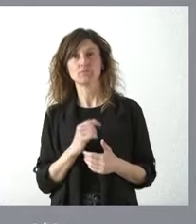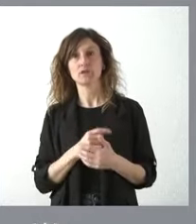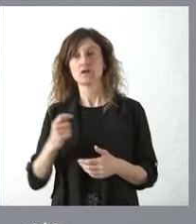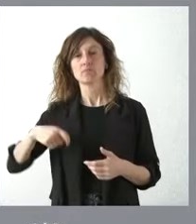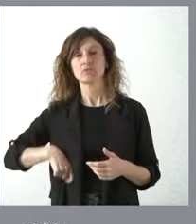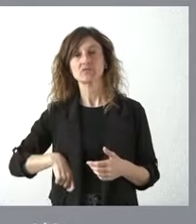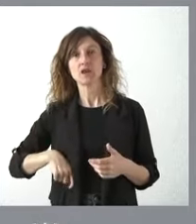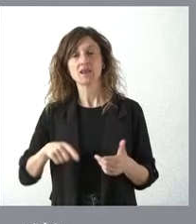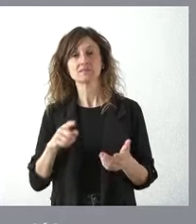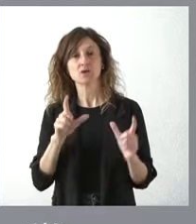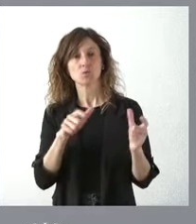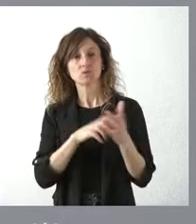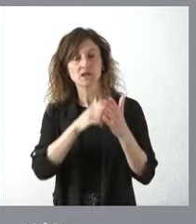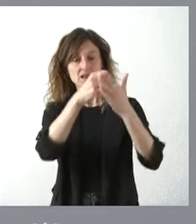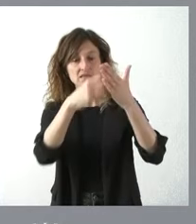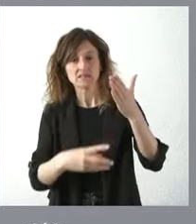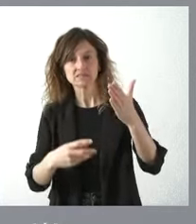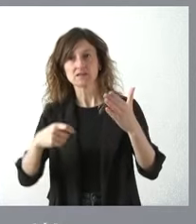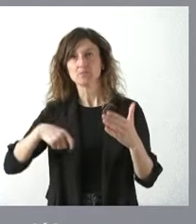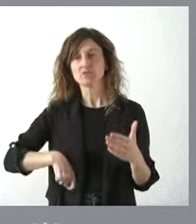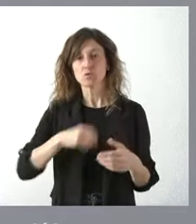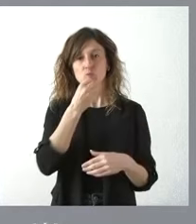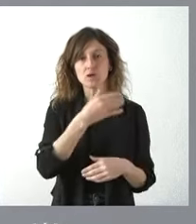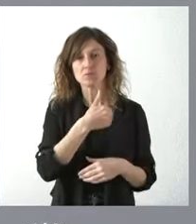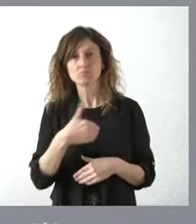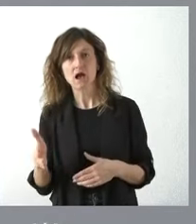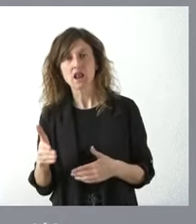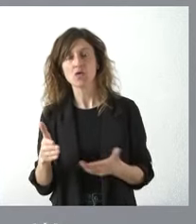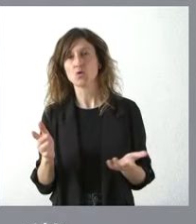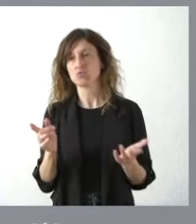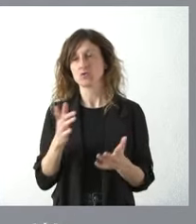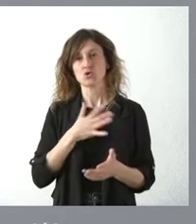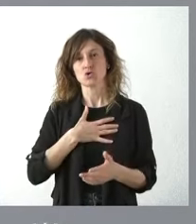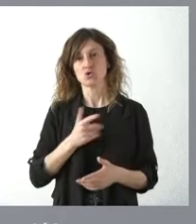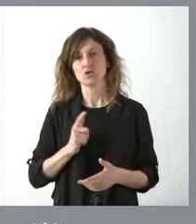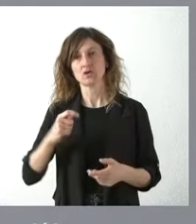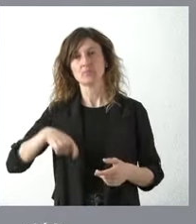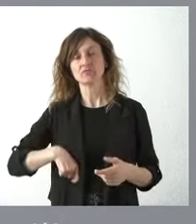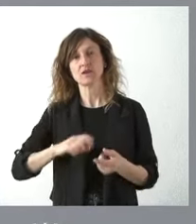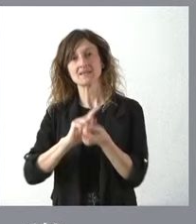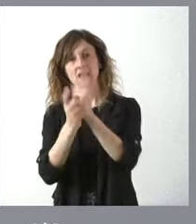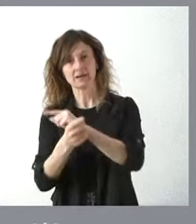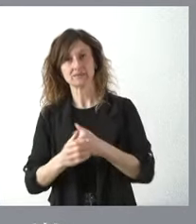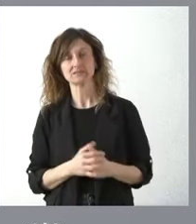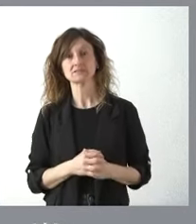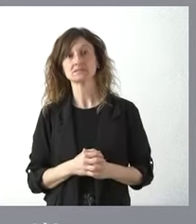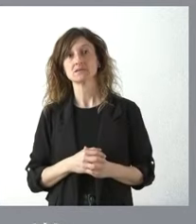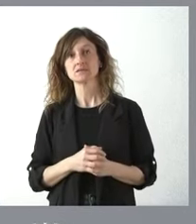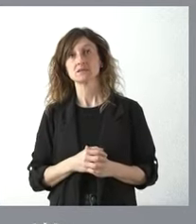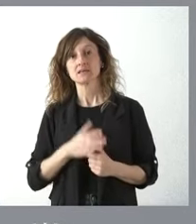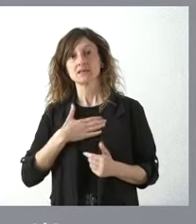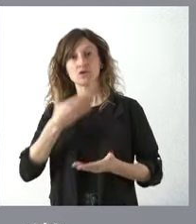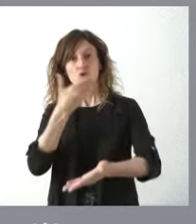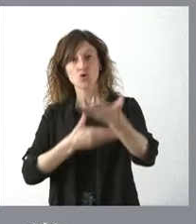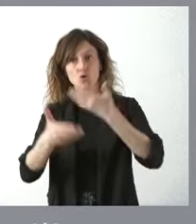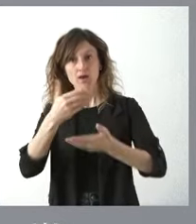Junta de Castilla a hacer listas de profesionales buenos y malos o hacer listas negras de estos profesionales al contrario nuestra misión es colaborar con ustedes